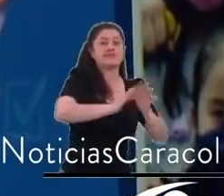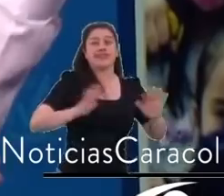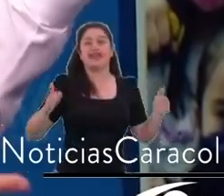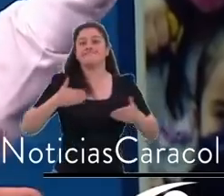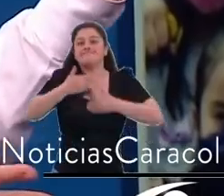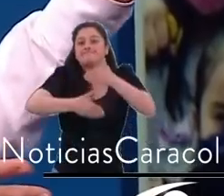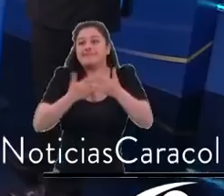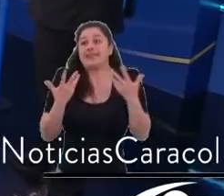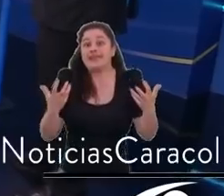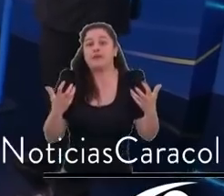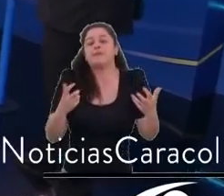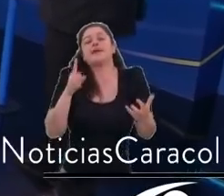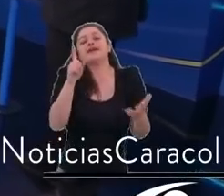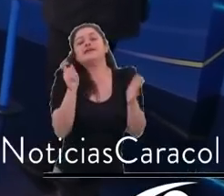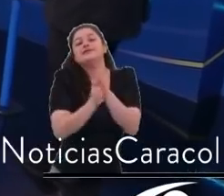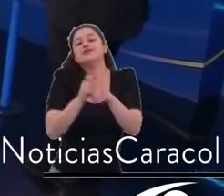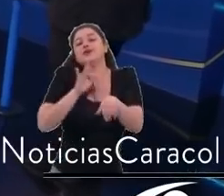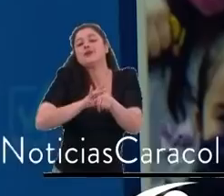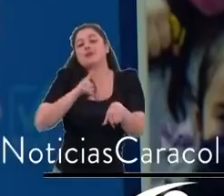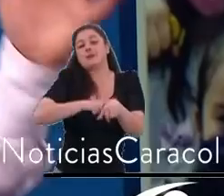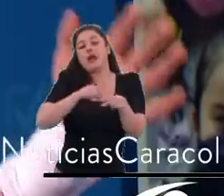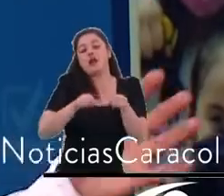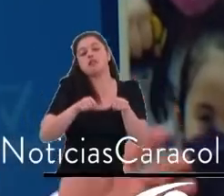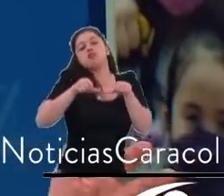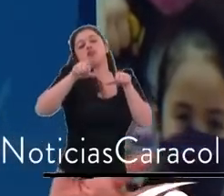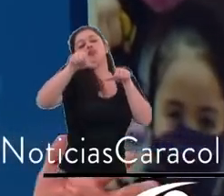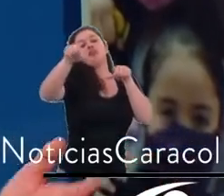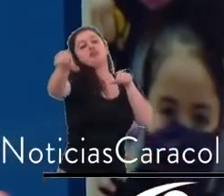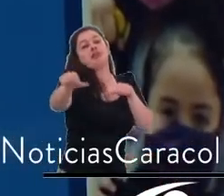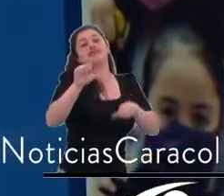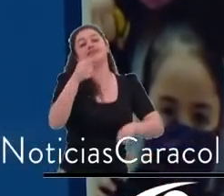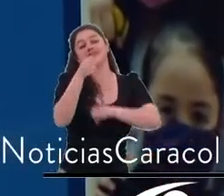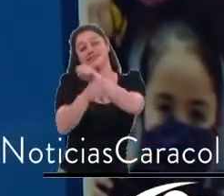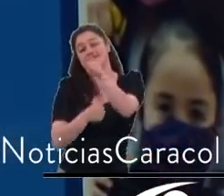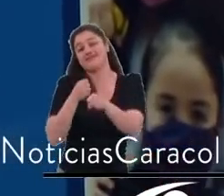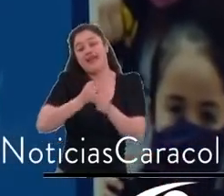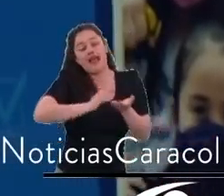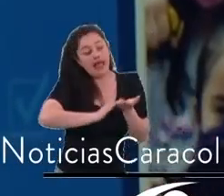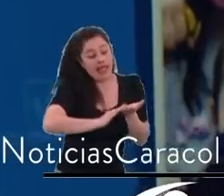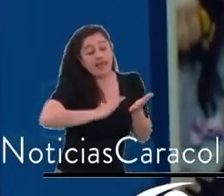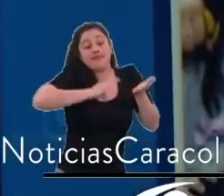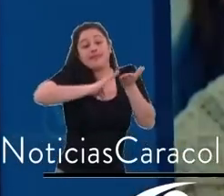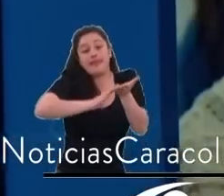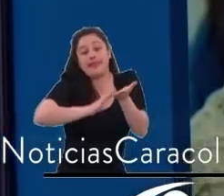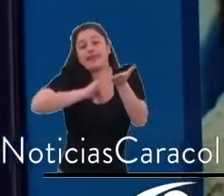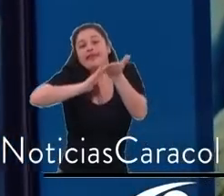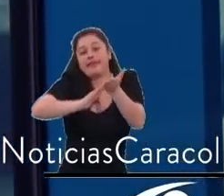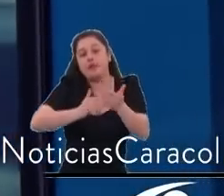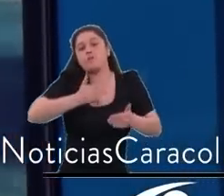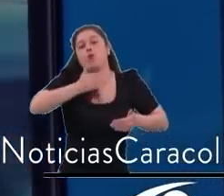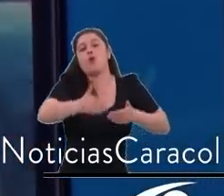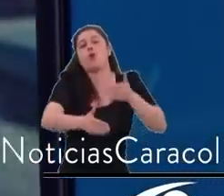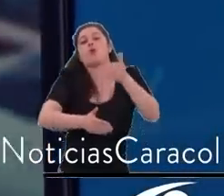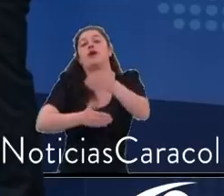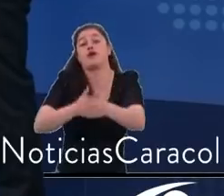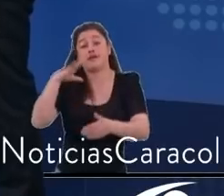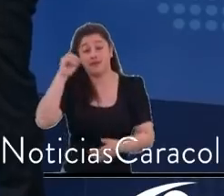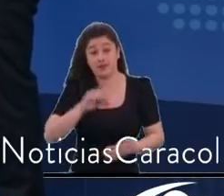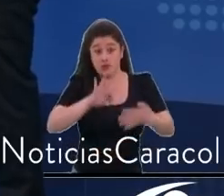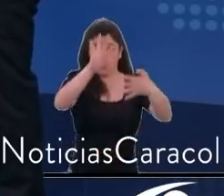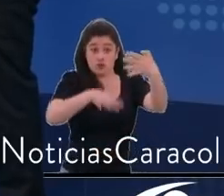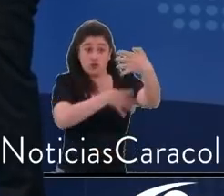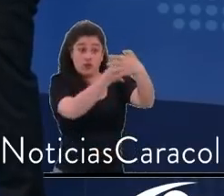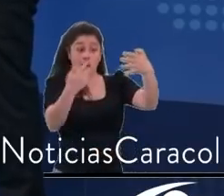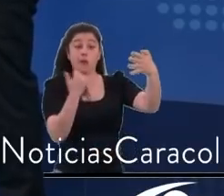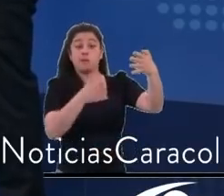Vamos a hacer con este POT en 15 años lo que no hicimos en 50, porque por eso es que tenemos la ciudad muy desorganizada y muy congestionada. Claro.